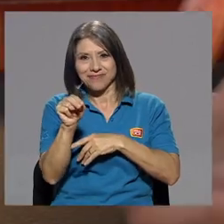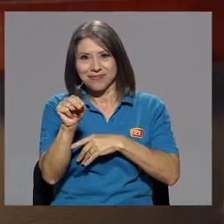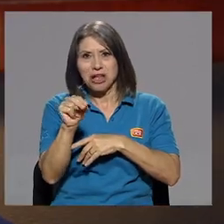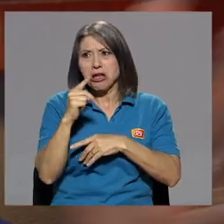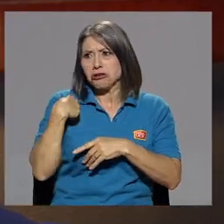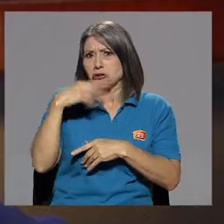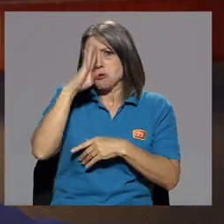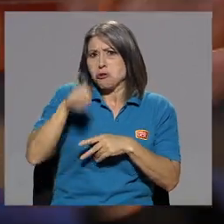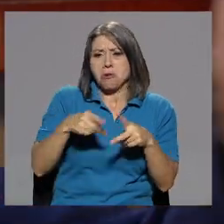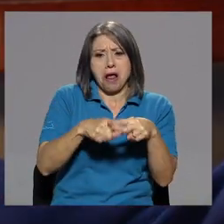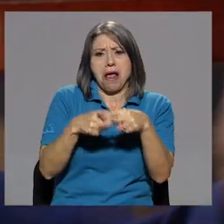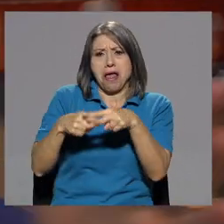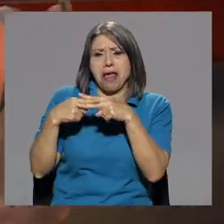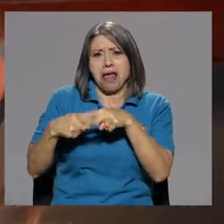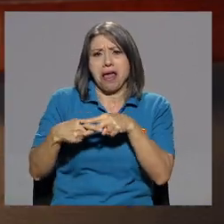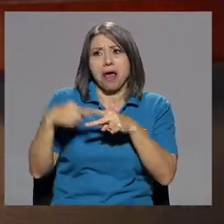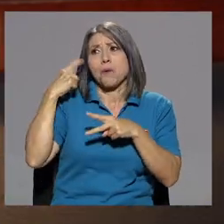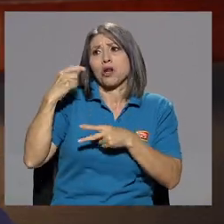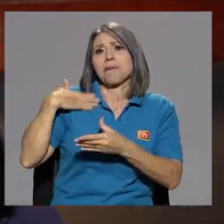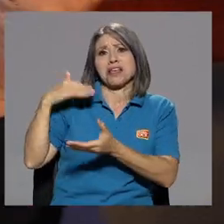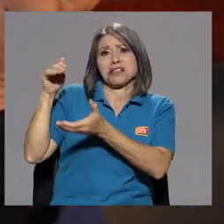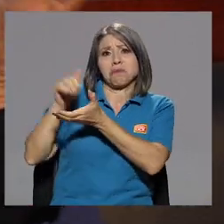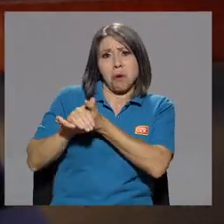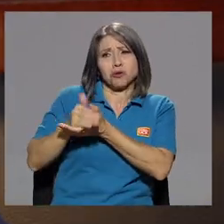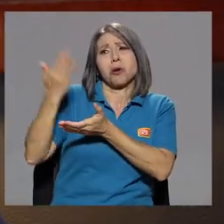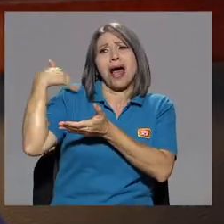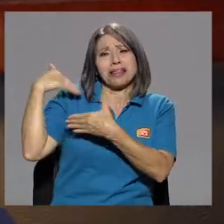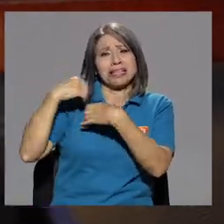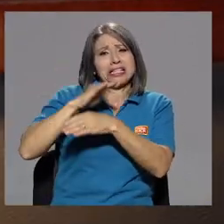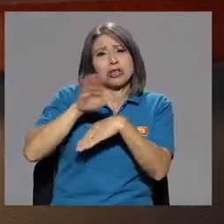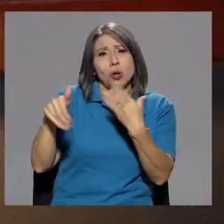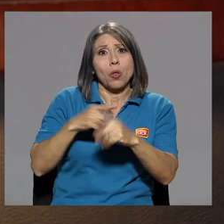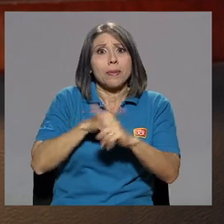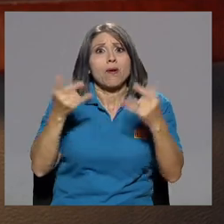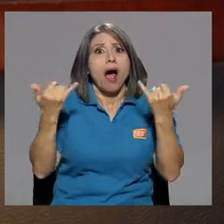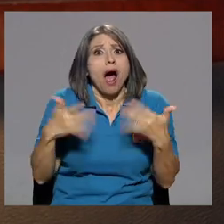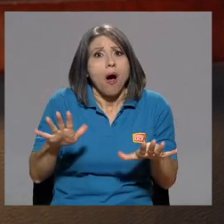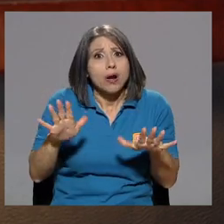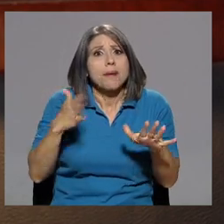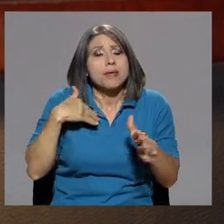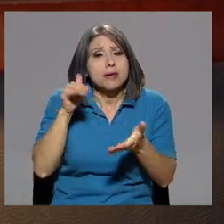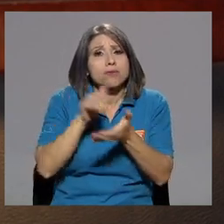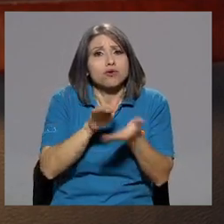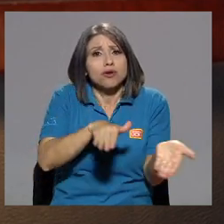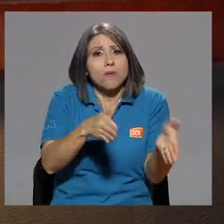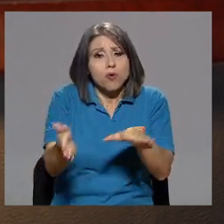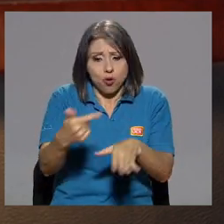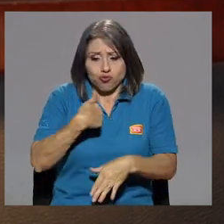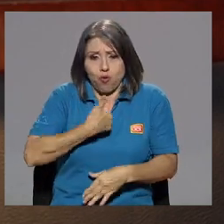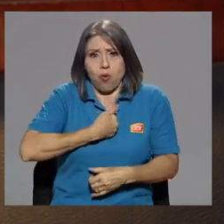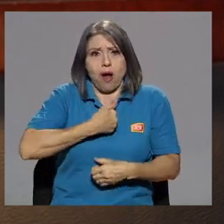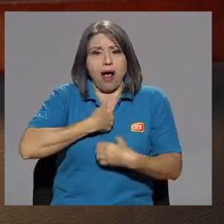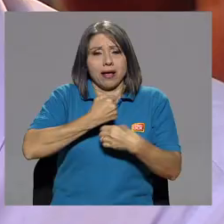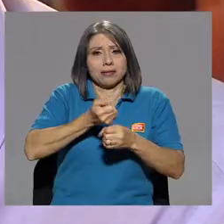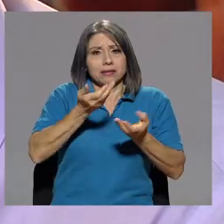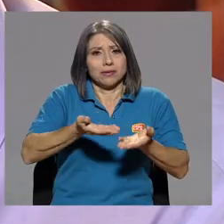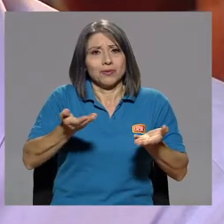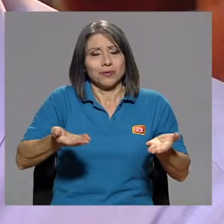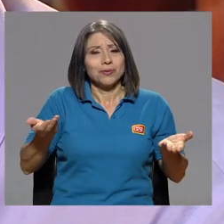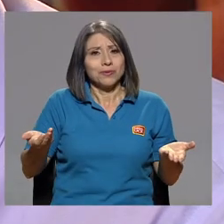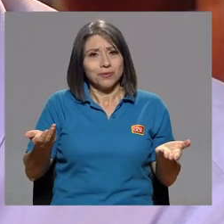la llevaba y me le cambiaba aceite y todo eso. Pero ahora que él se murió, yo estoy haciendo las cosas. ¿Verdad? Entonces,